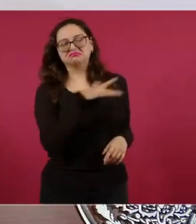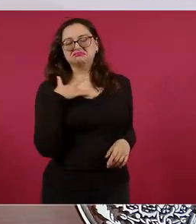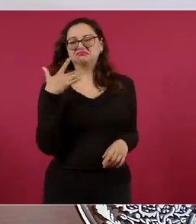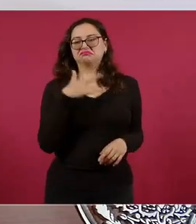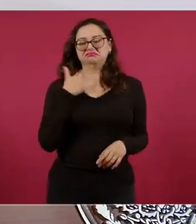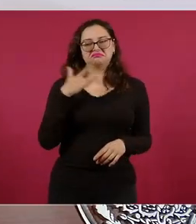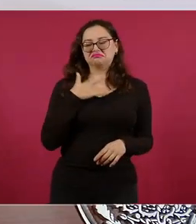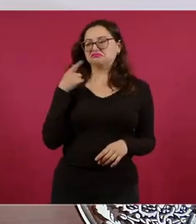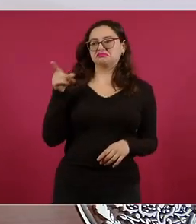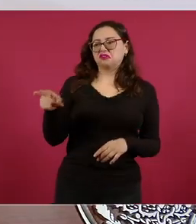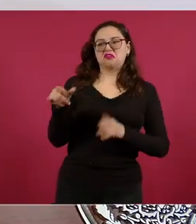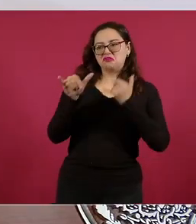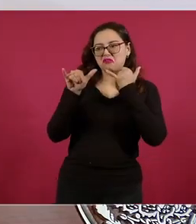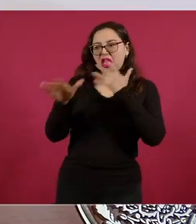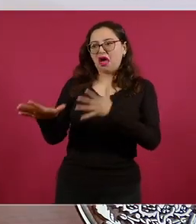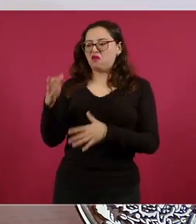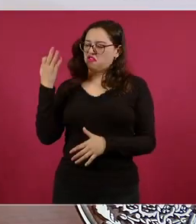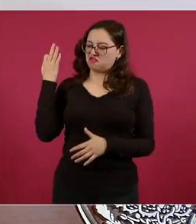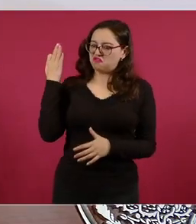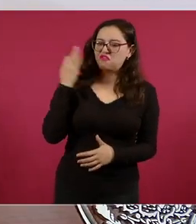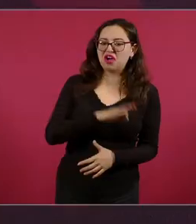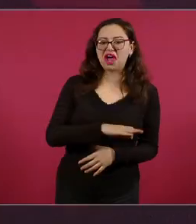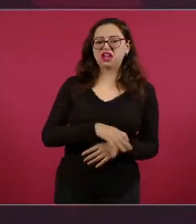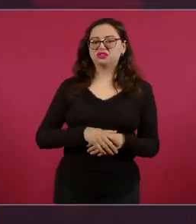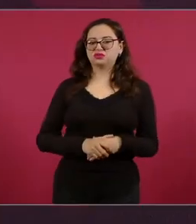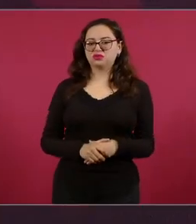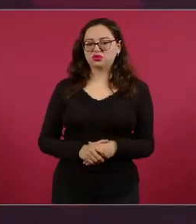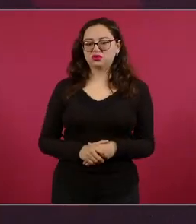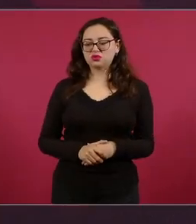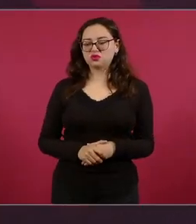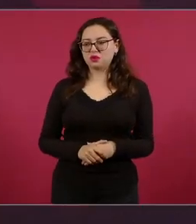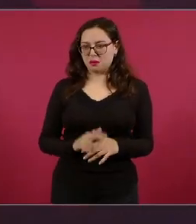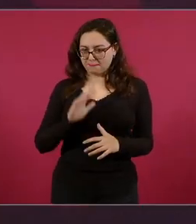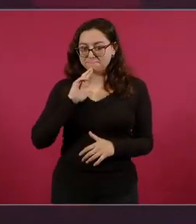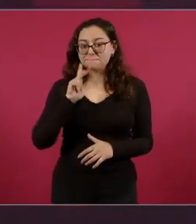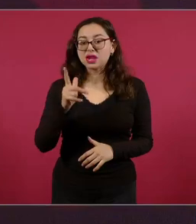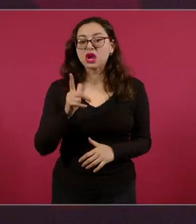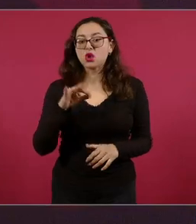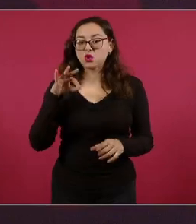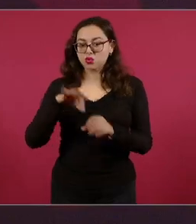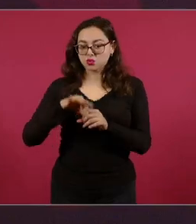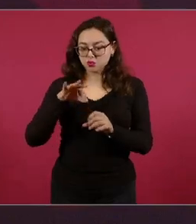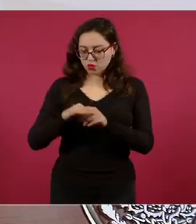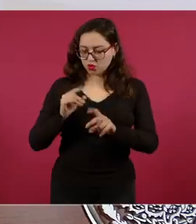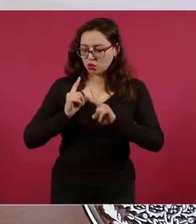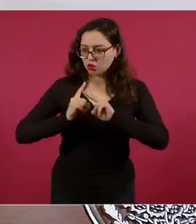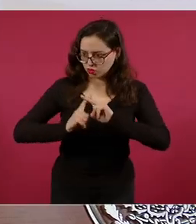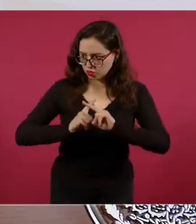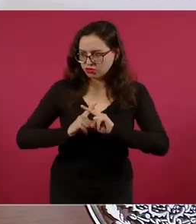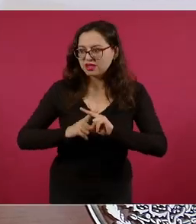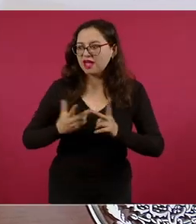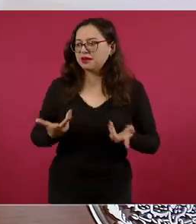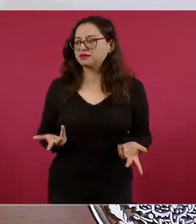y de que cuando se hace un fraude